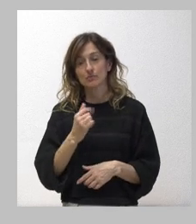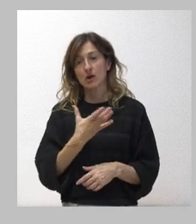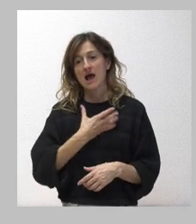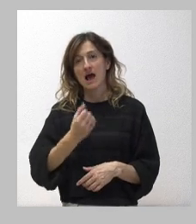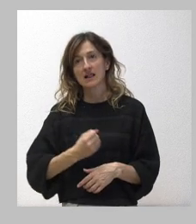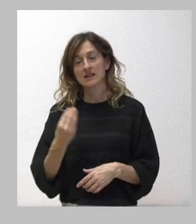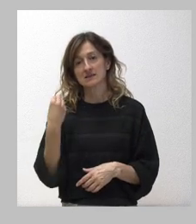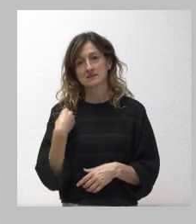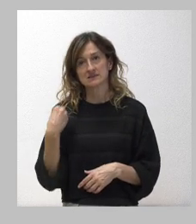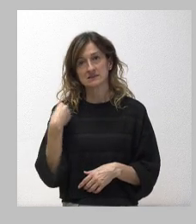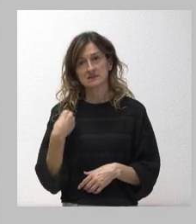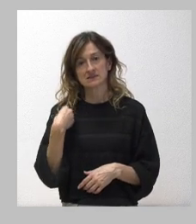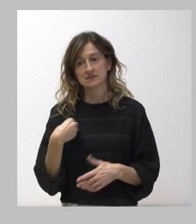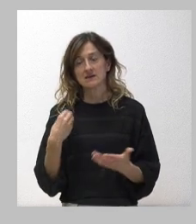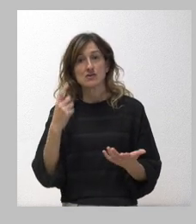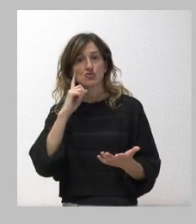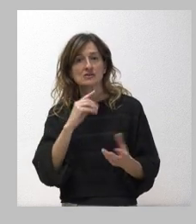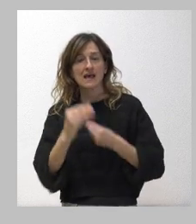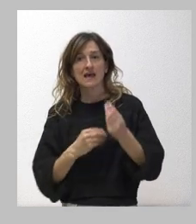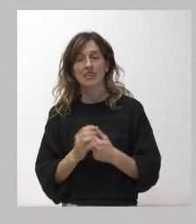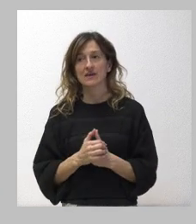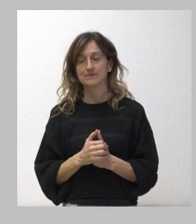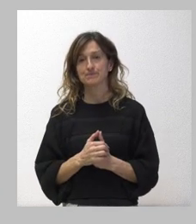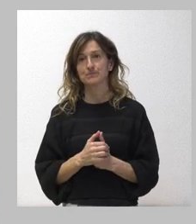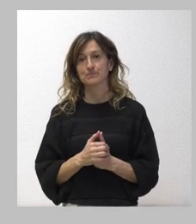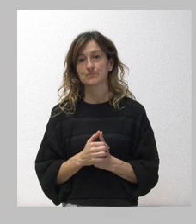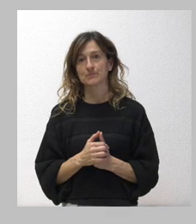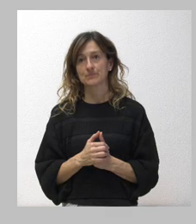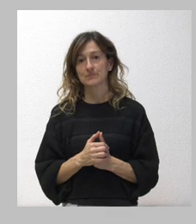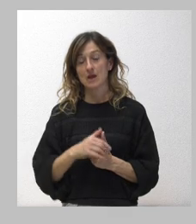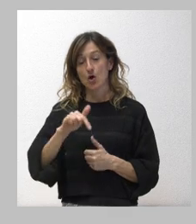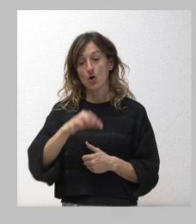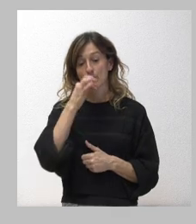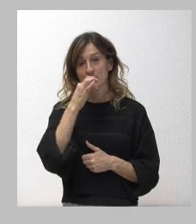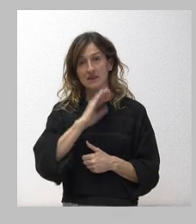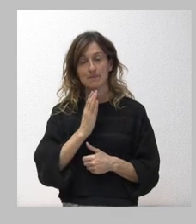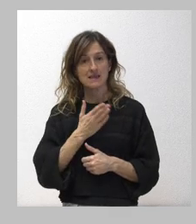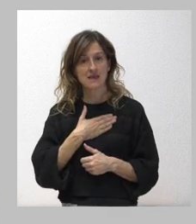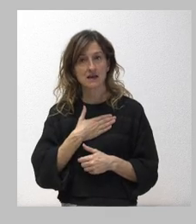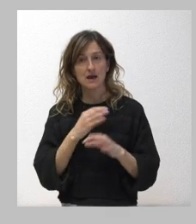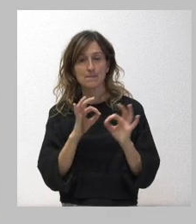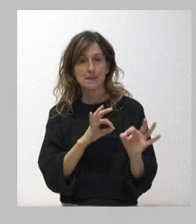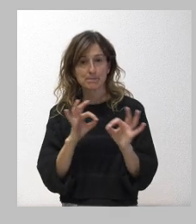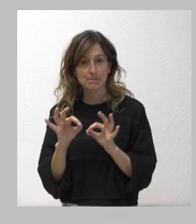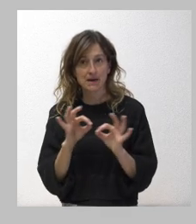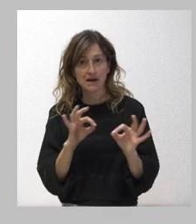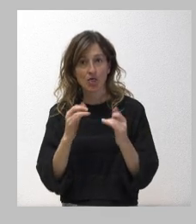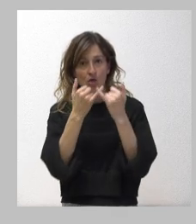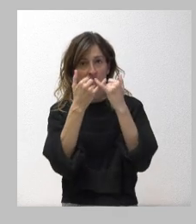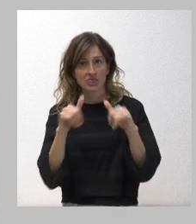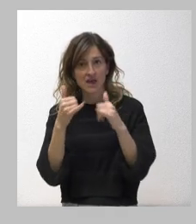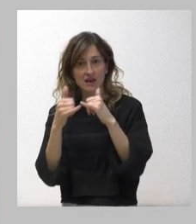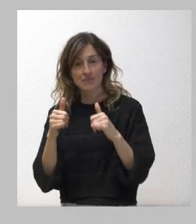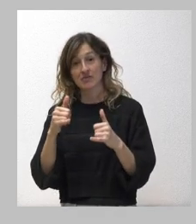que me han preguntado ya y no saben muy bien qué hacer. Esta tarde y mañana hay previstos numerosas celebraciones por